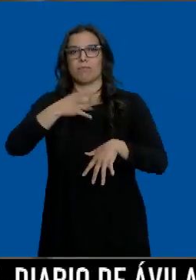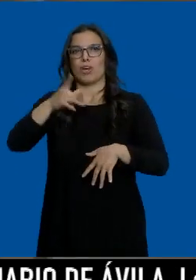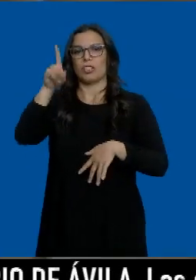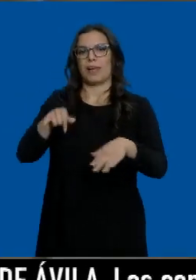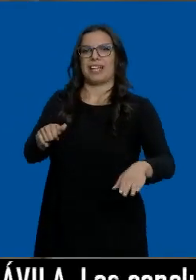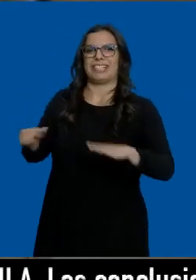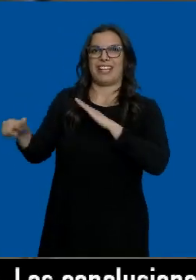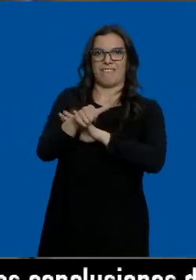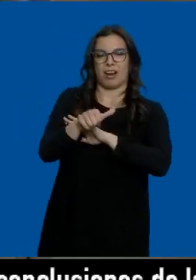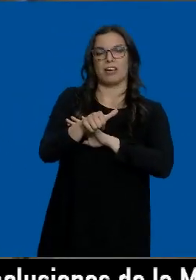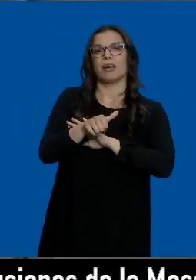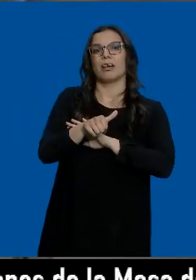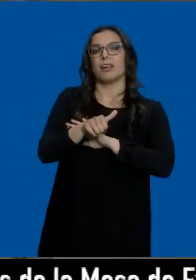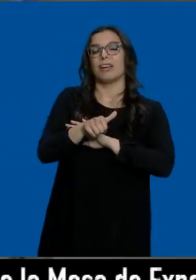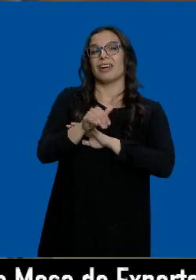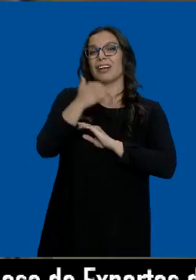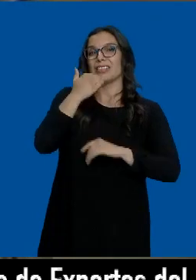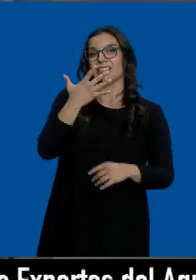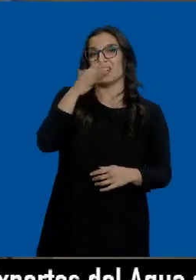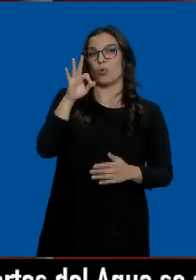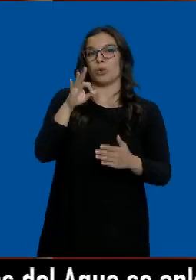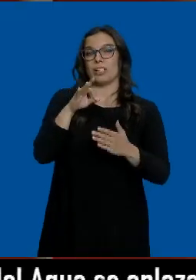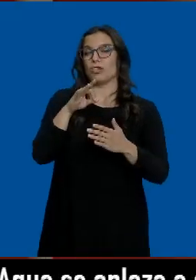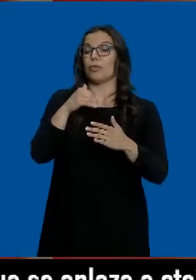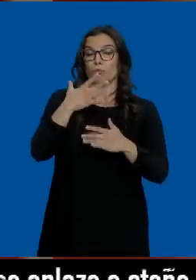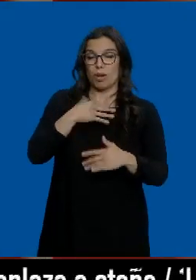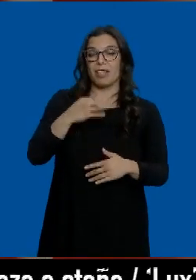podría superar los 50 millones de euros.